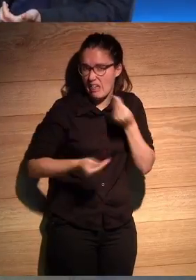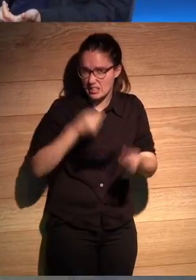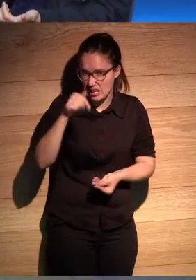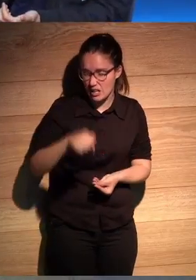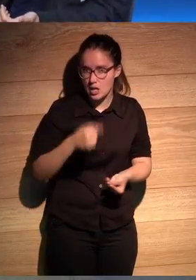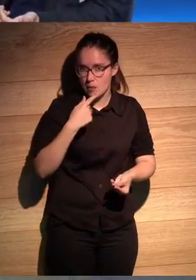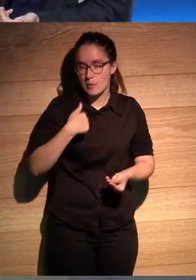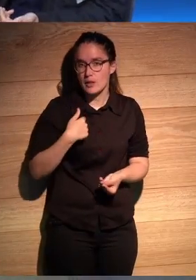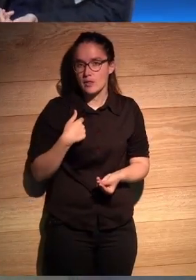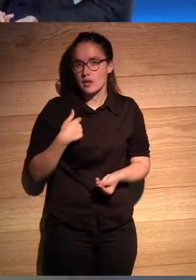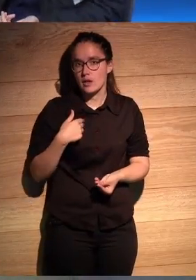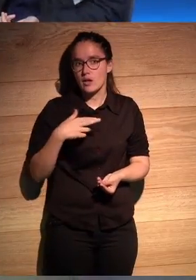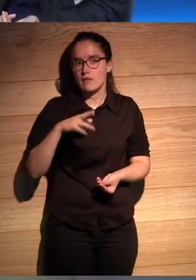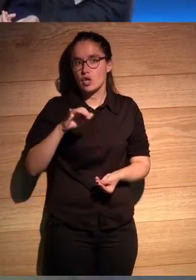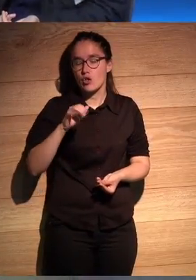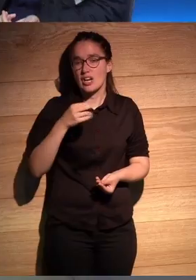y me dice